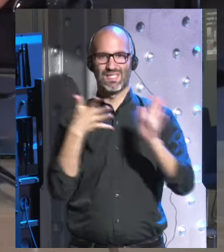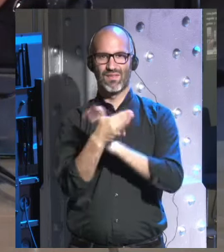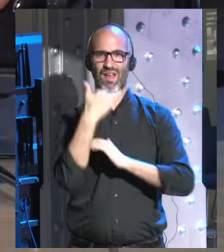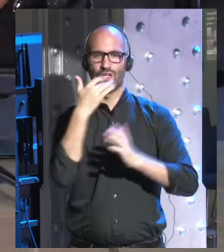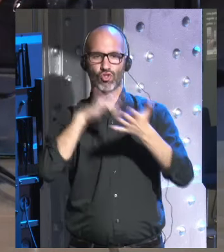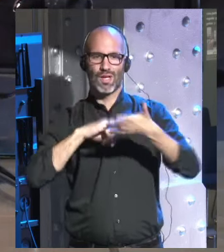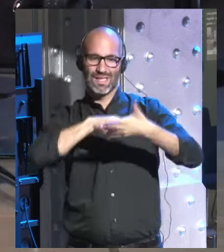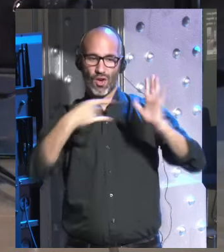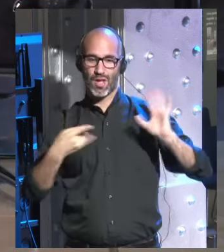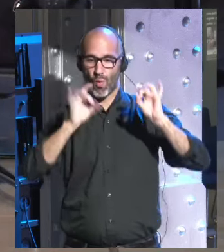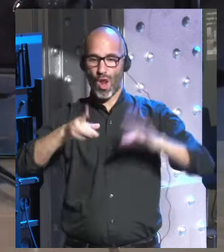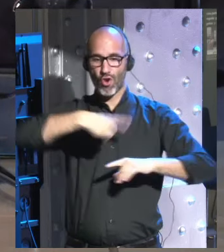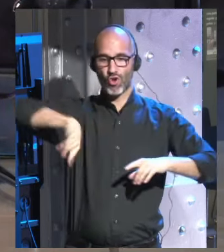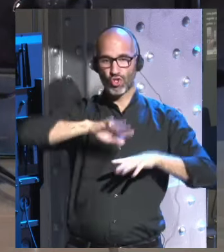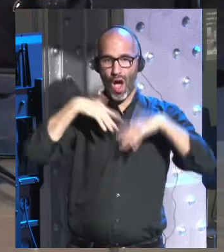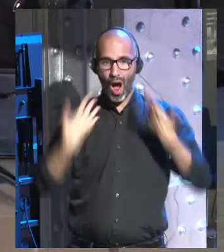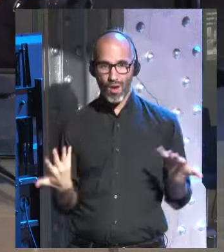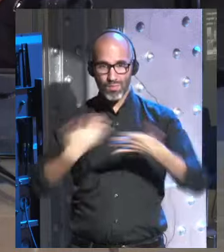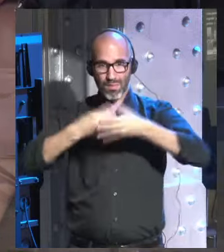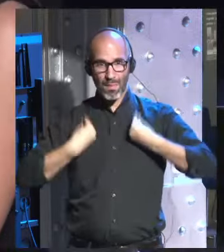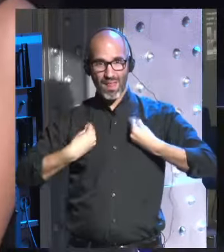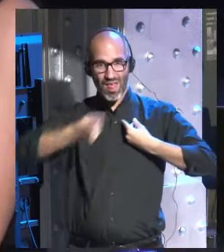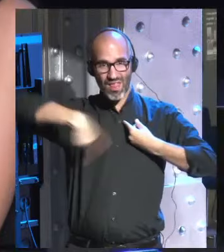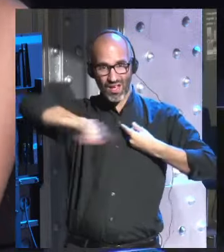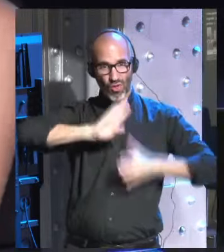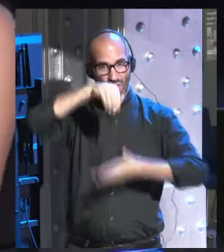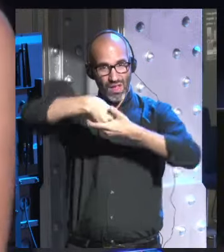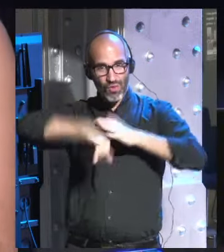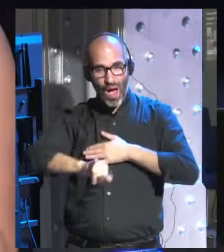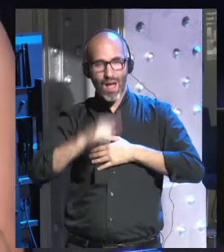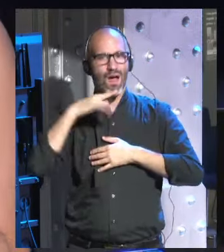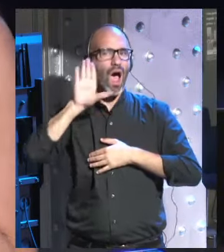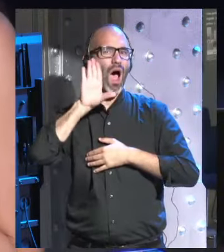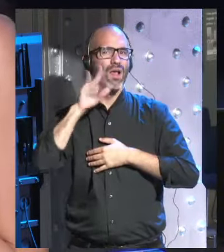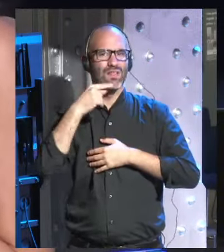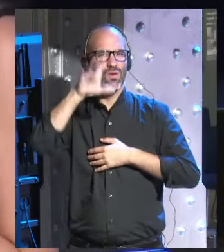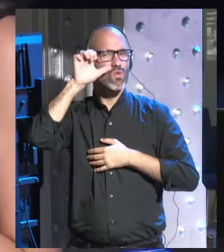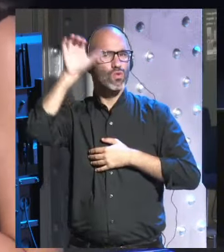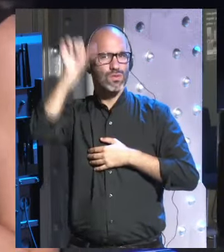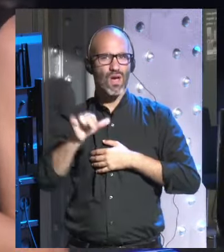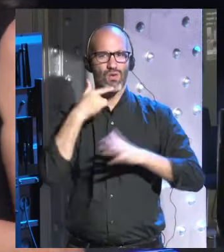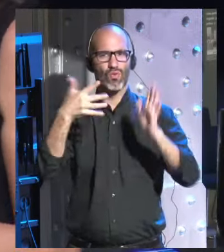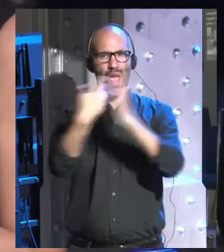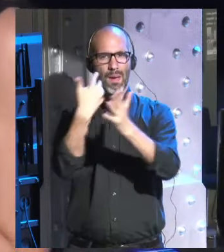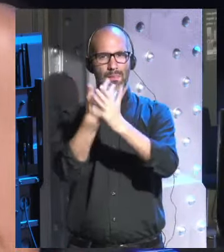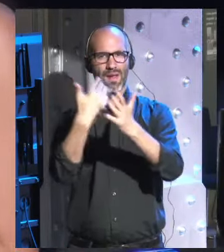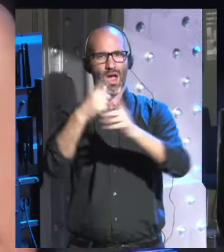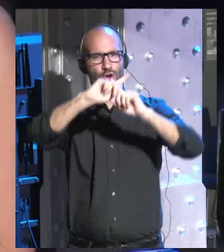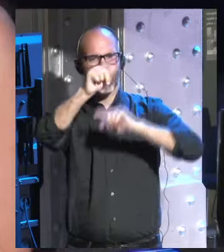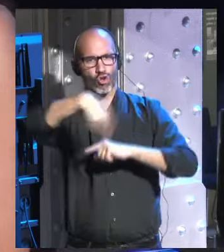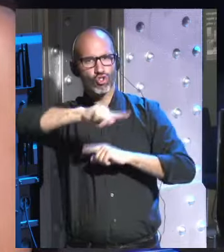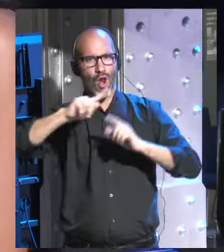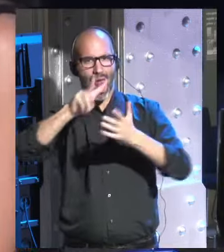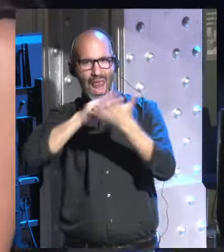tenemos con la tecnología de hecho se está produciendo ya ha habido un momento en que le escuché explicar como nosotros leemos